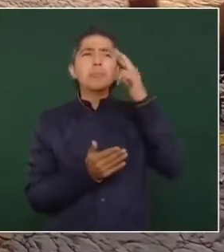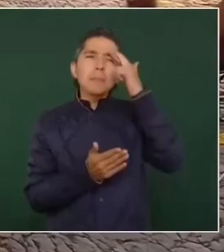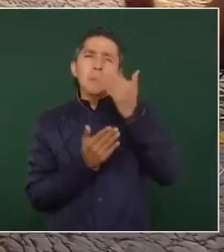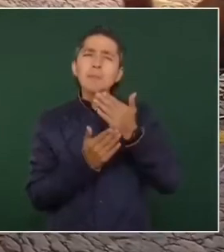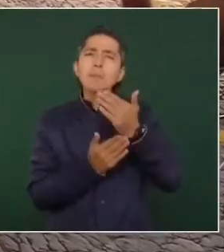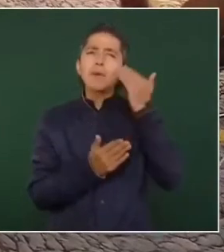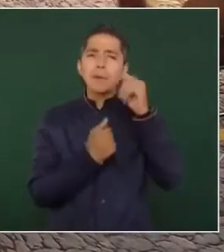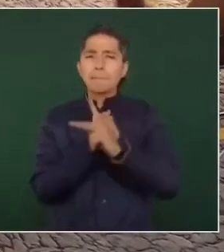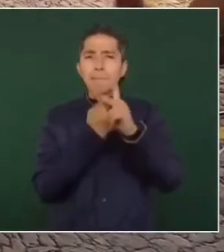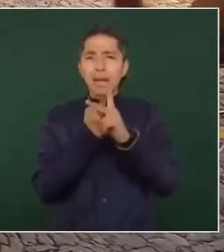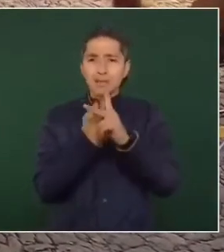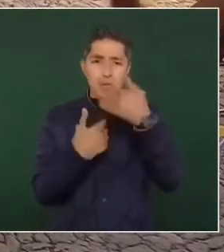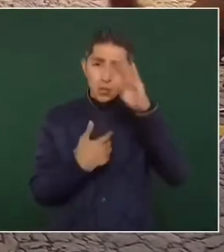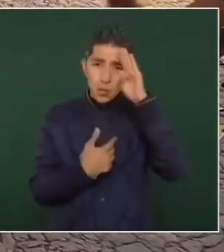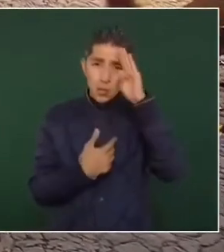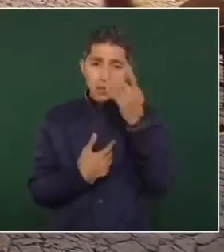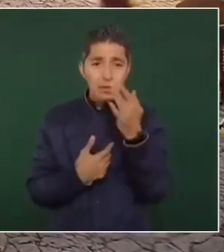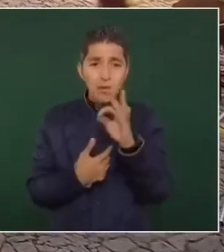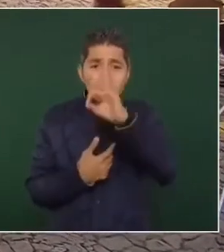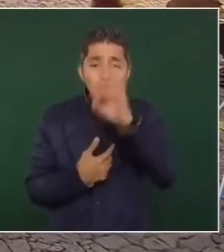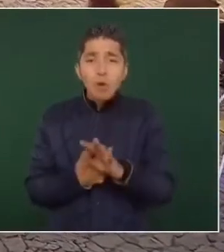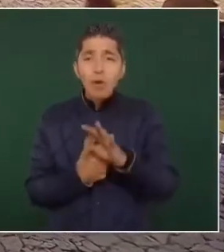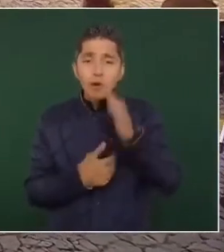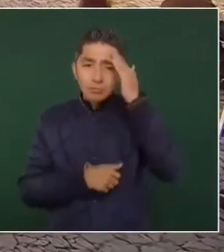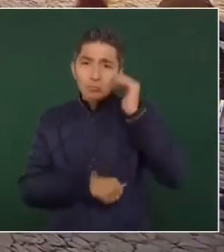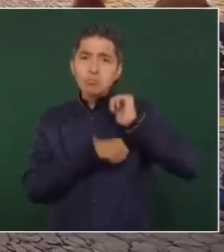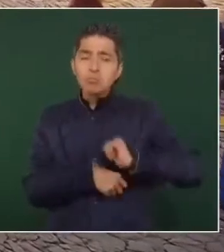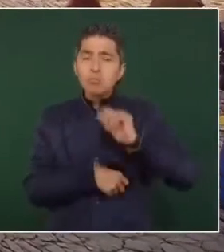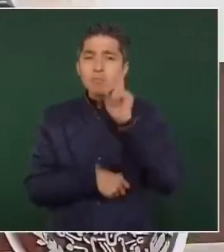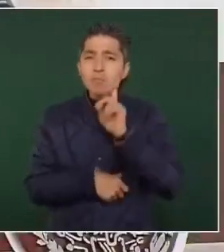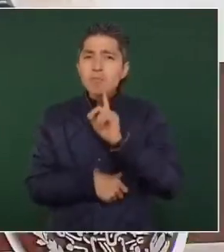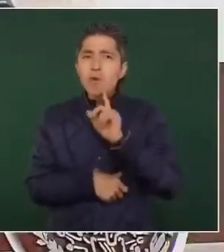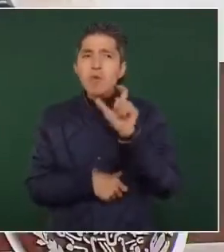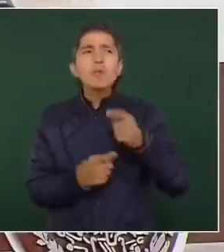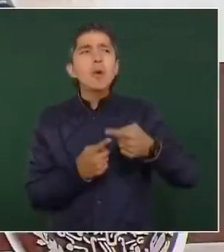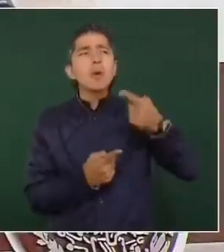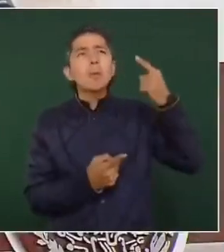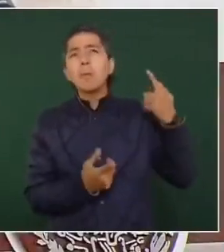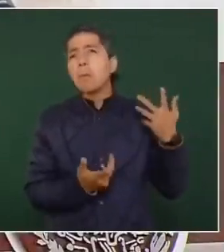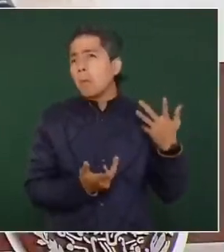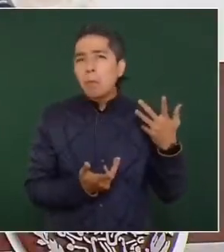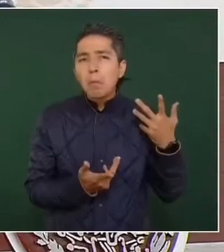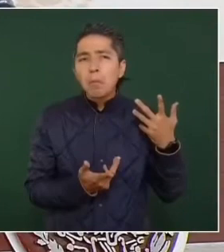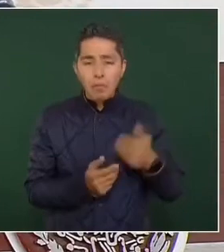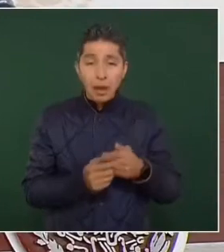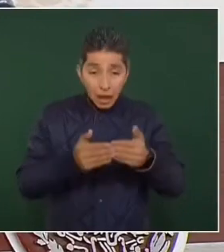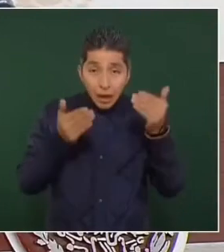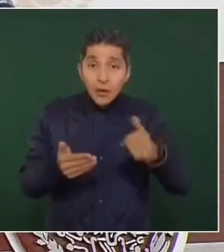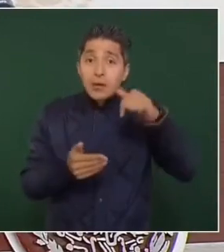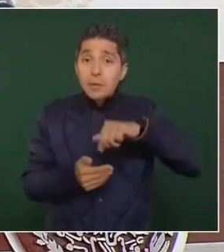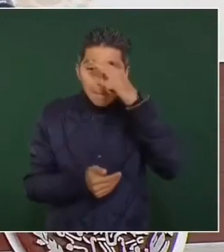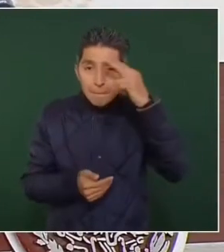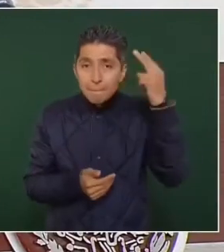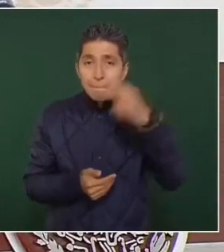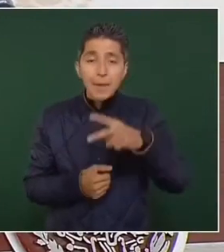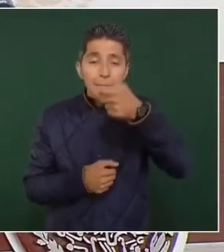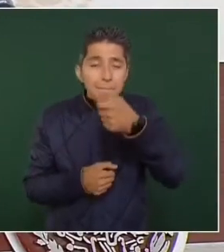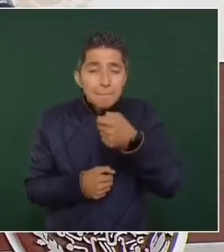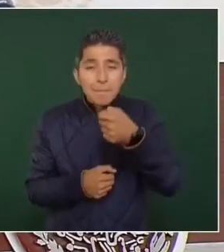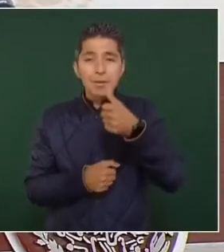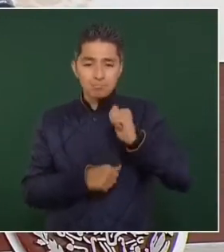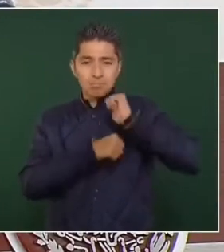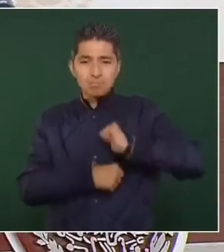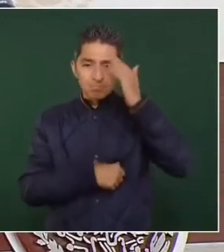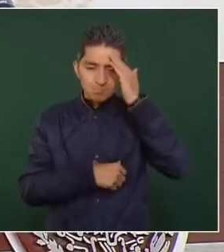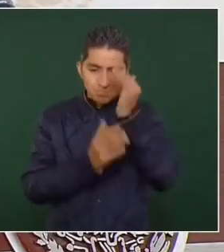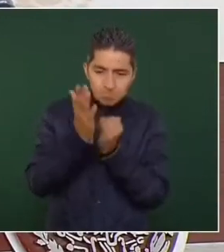mitad del gabinete estaba encabezado por mujeres? Hoy en México las principales decisiones son